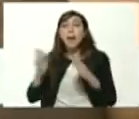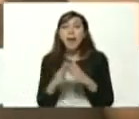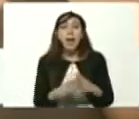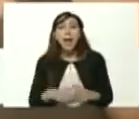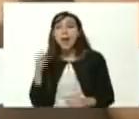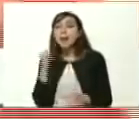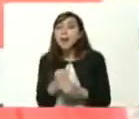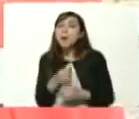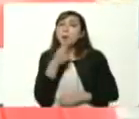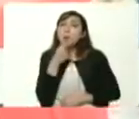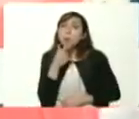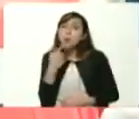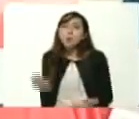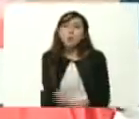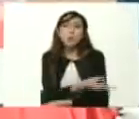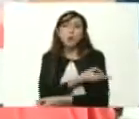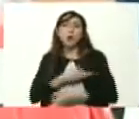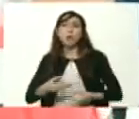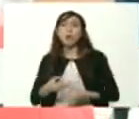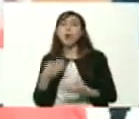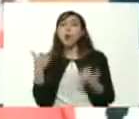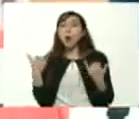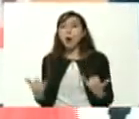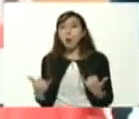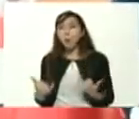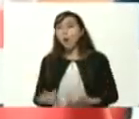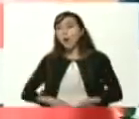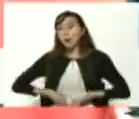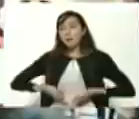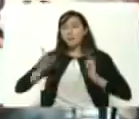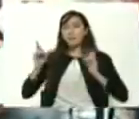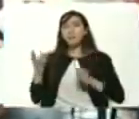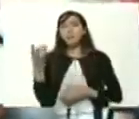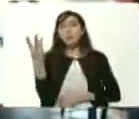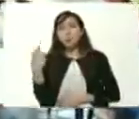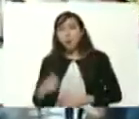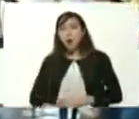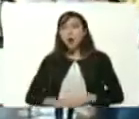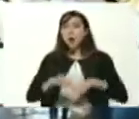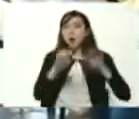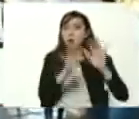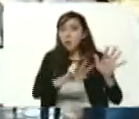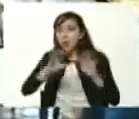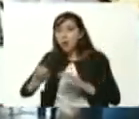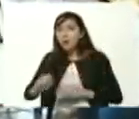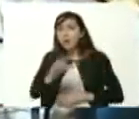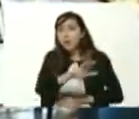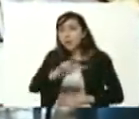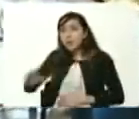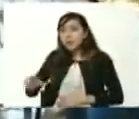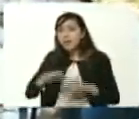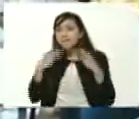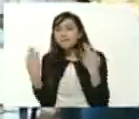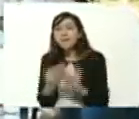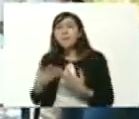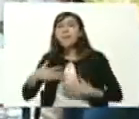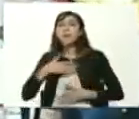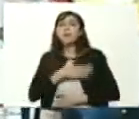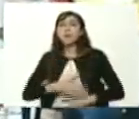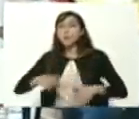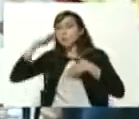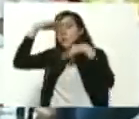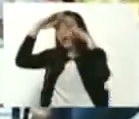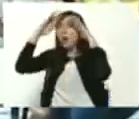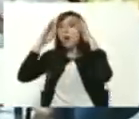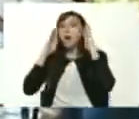trabajo bonito maravilloso que hasta hoy nos permite ya contabilizar 933 familias beneficiadas gracias